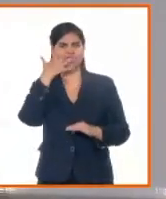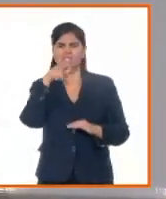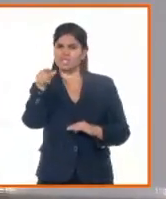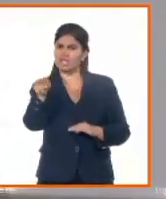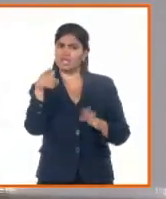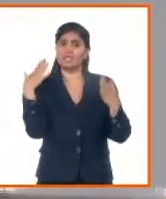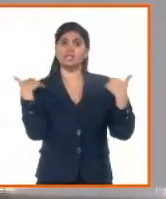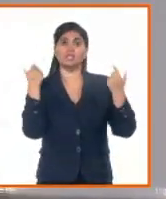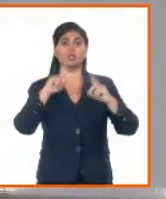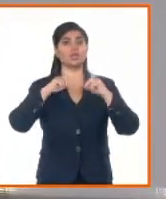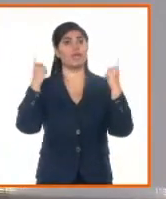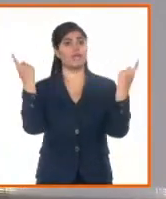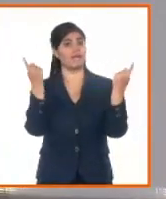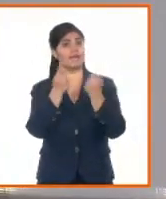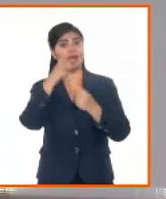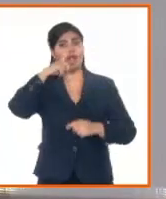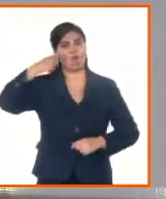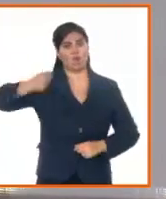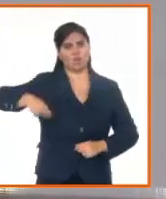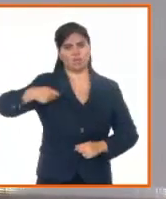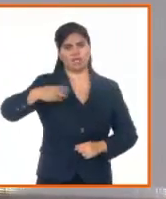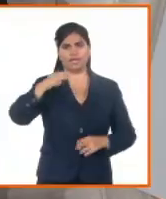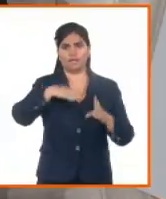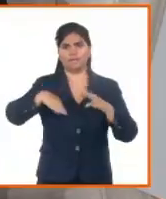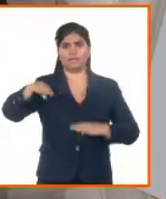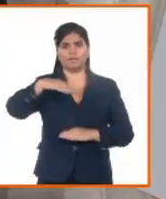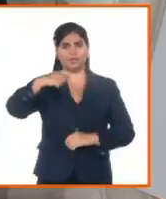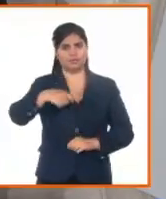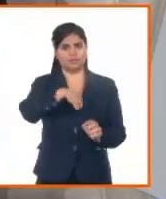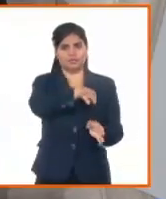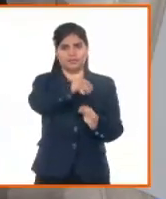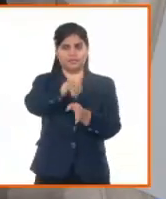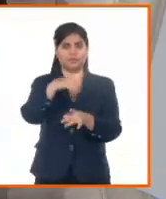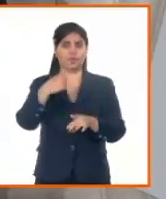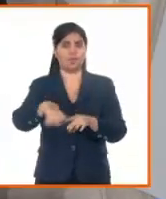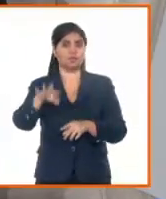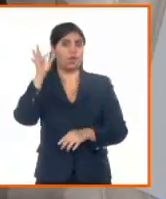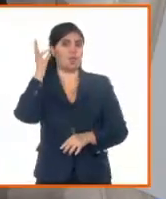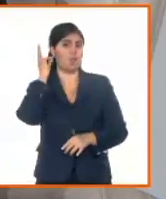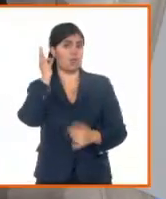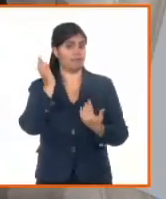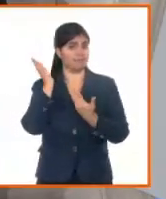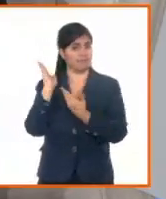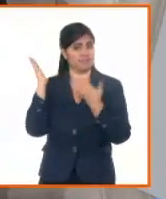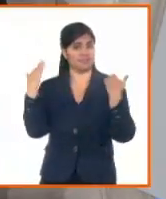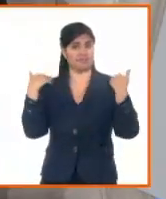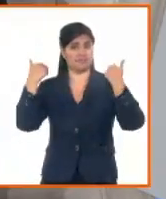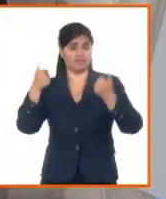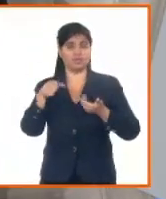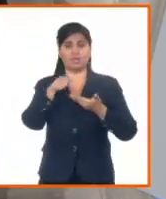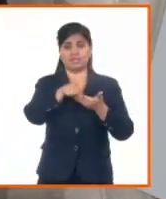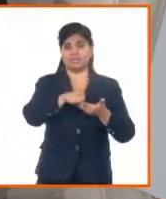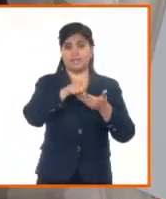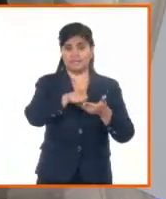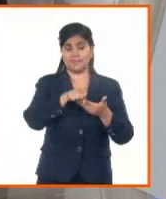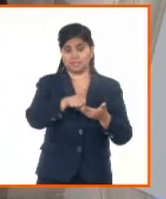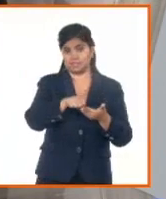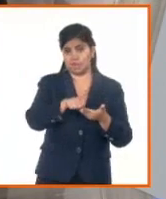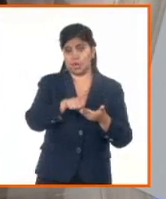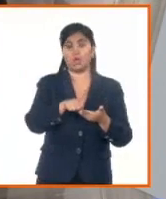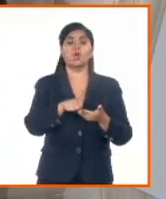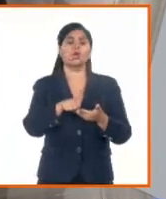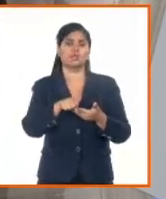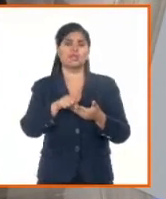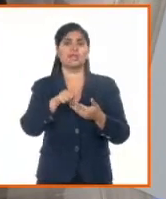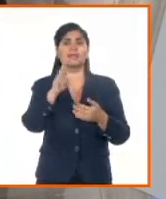notarías del Ministerio de Justicia, la compañera Alicia López Pérez, directora de registros, bienes, muebles e inmuebles del propio